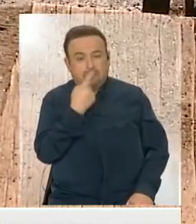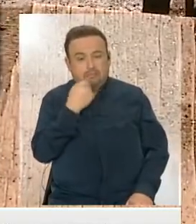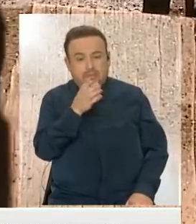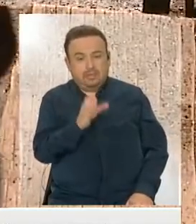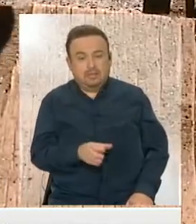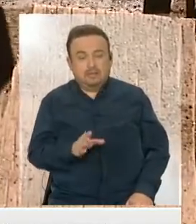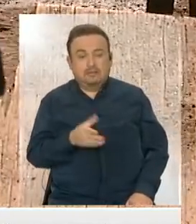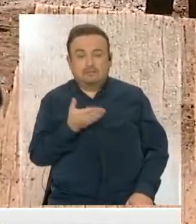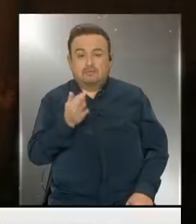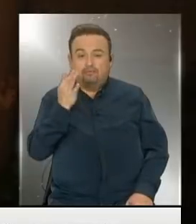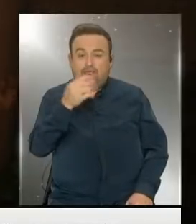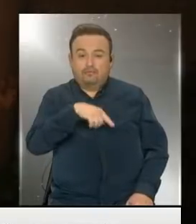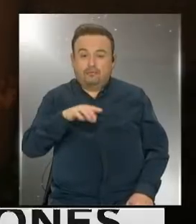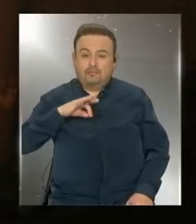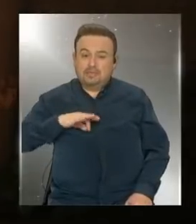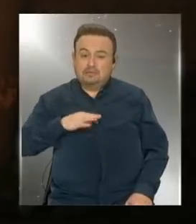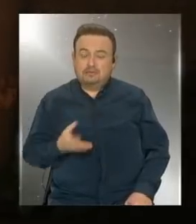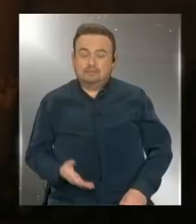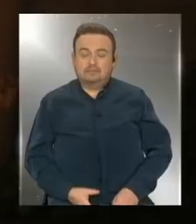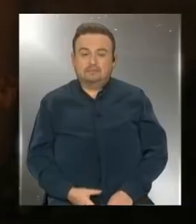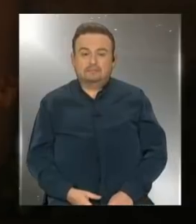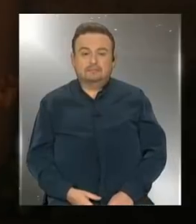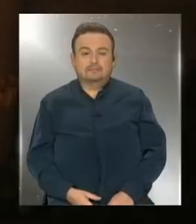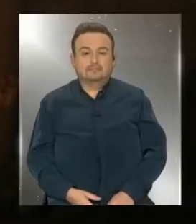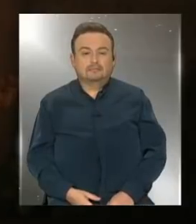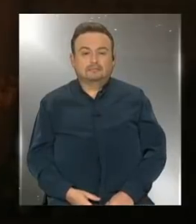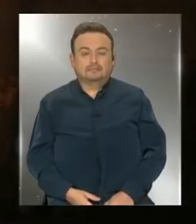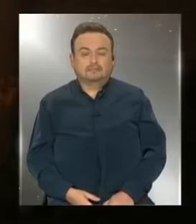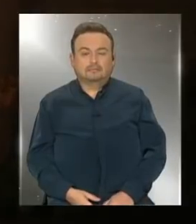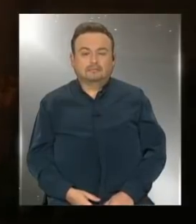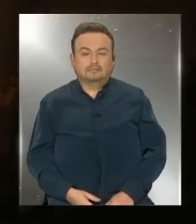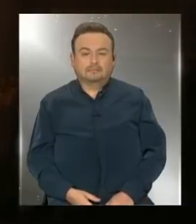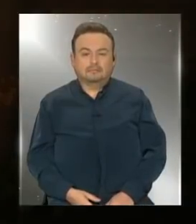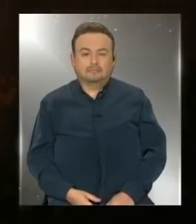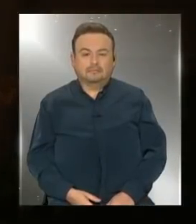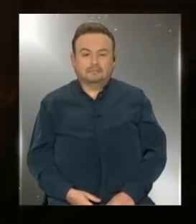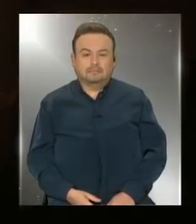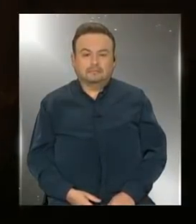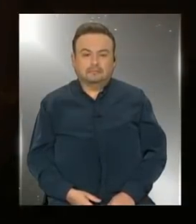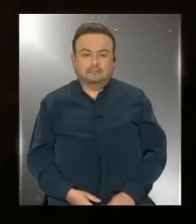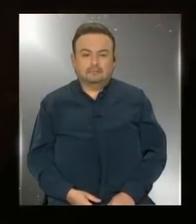algún día en sus pensiones. ¡Gracias! ¡Gracias! ¡Gracias! ¡Gracias! ¡Gracias! ¡Gracias! ¡Gracias!